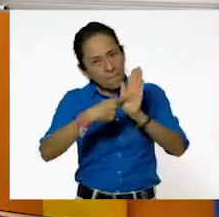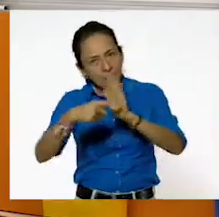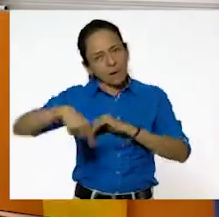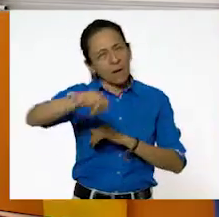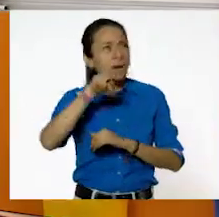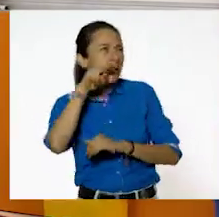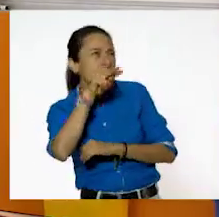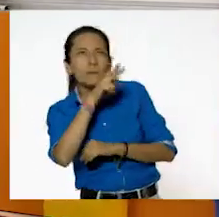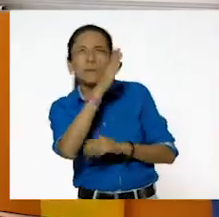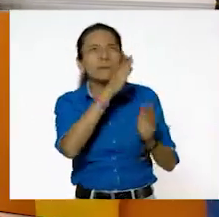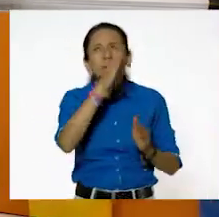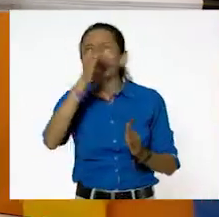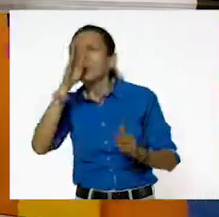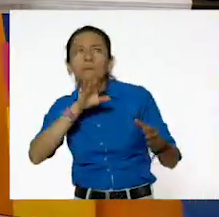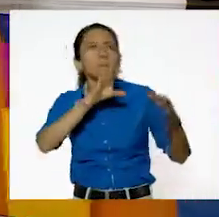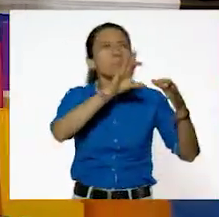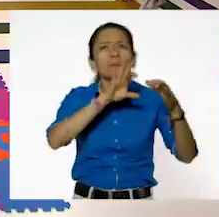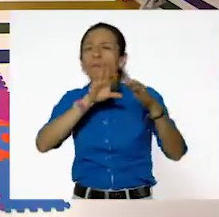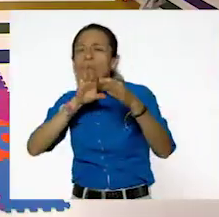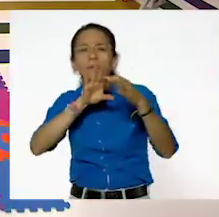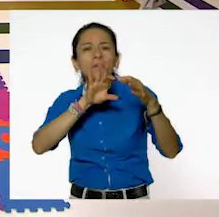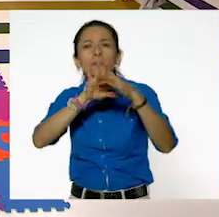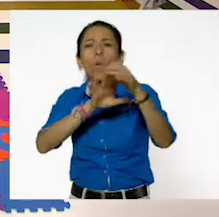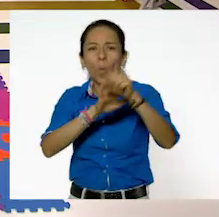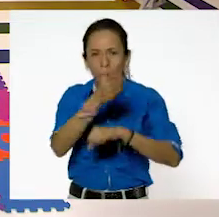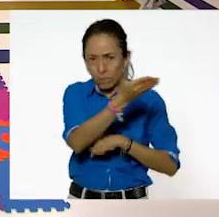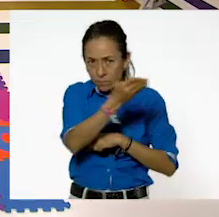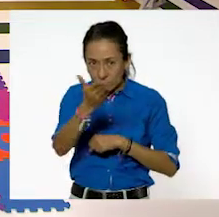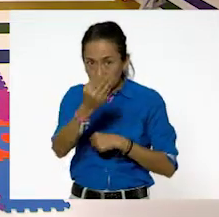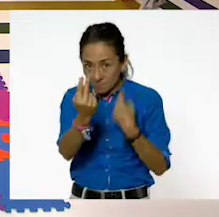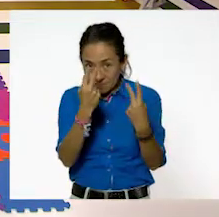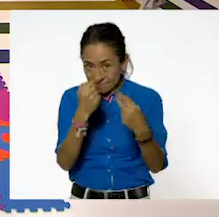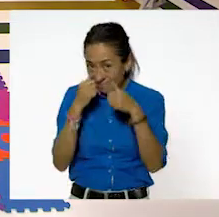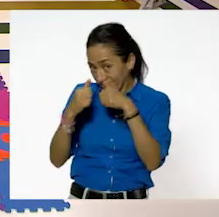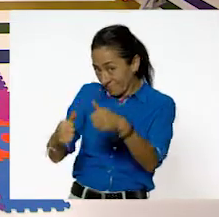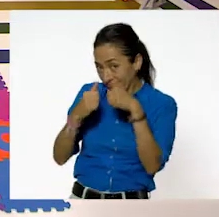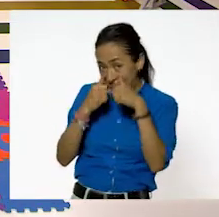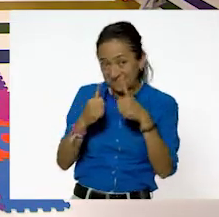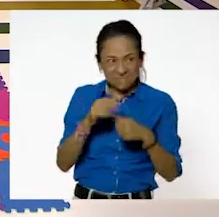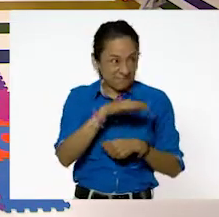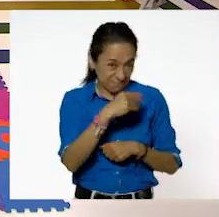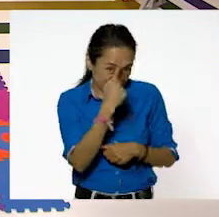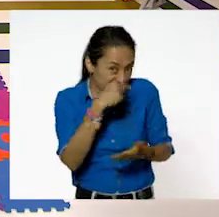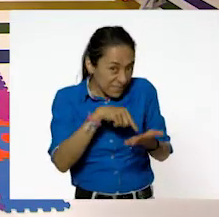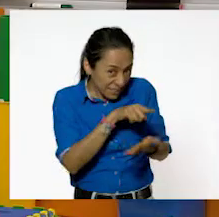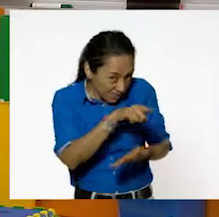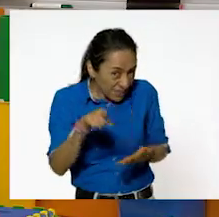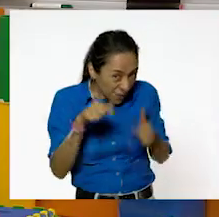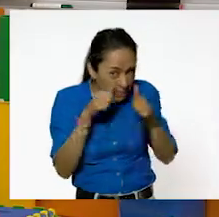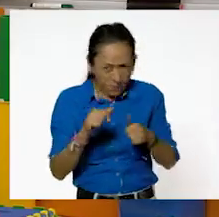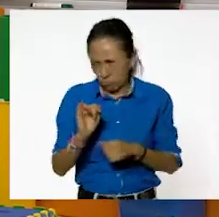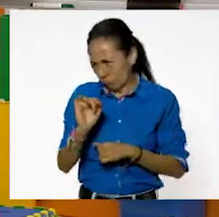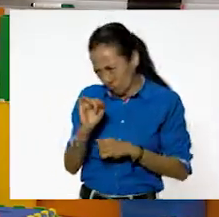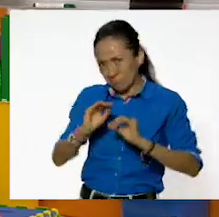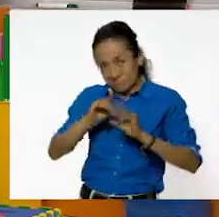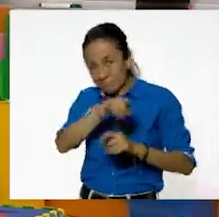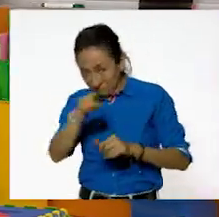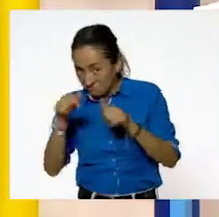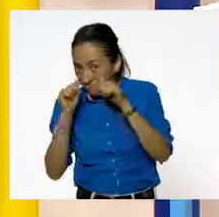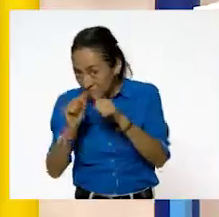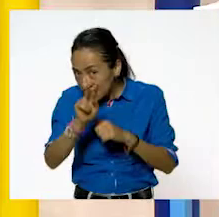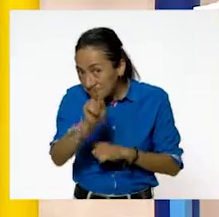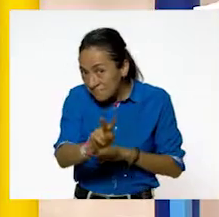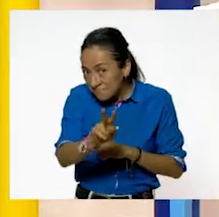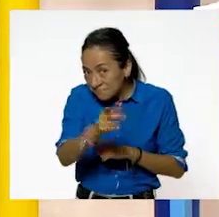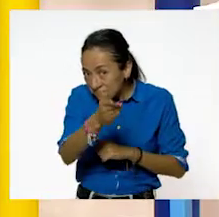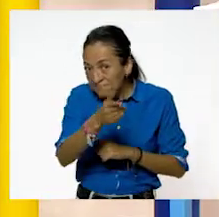Pongan mucha atención ustedes ahí en casa. ¿Estarán todas y todos listos, Pili? Yo creo que sí. Están poniendo mucha atención, ¿verdad? Entonces, voy a tomar las